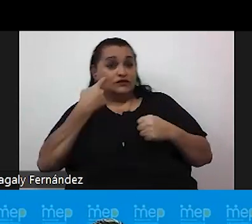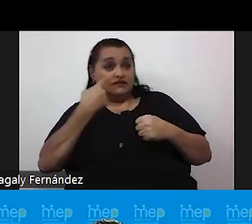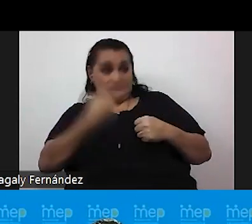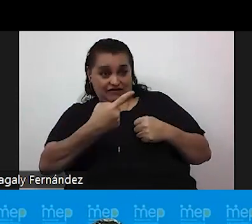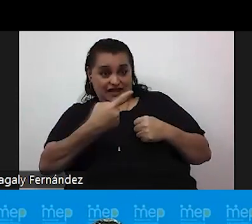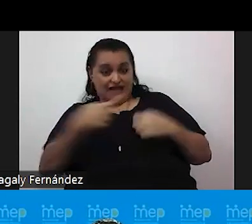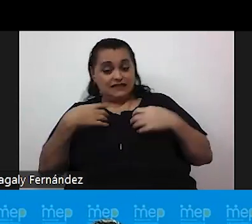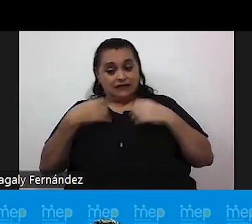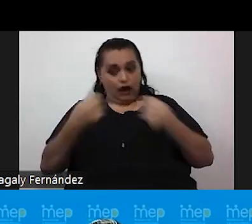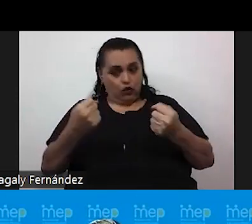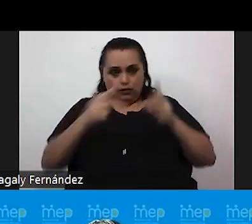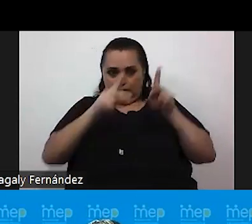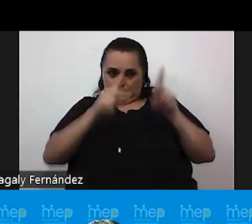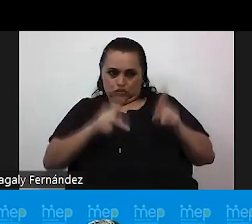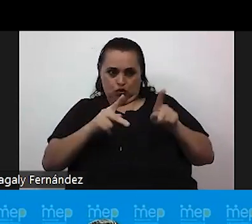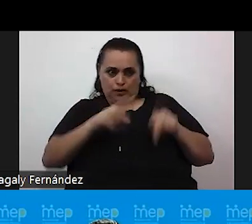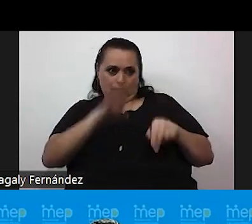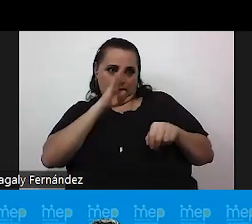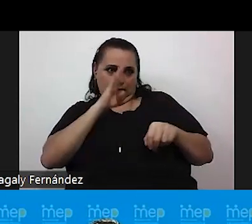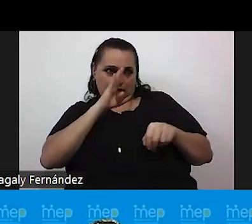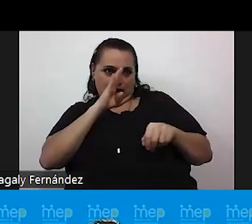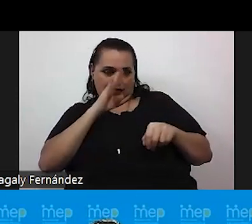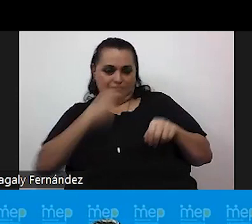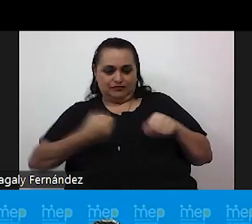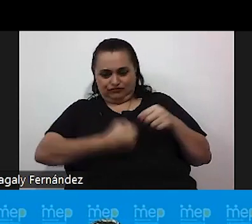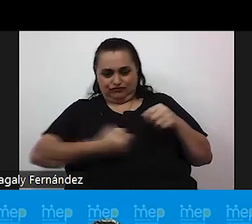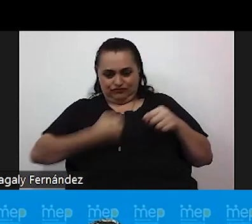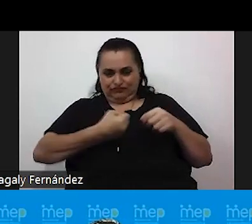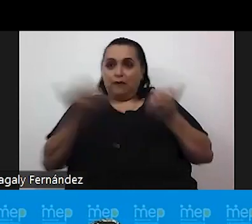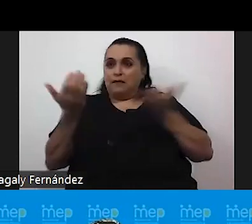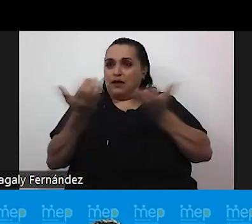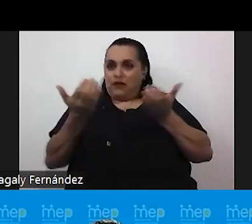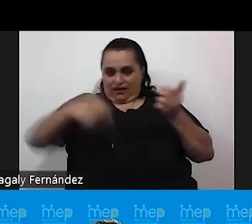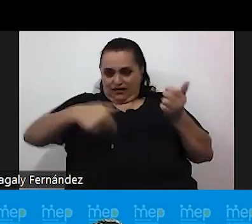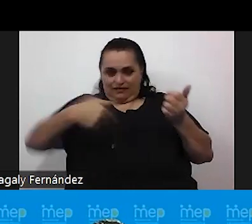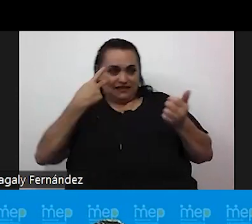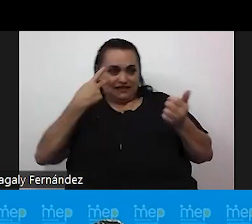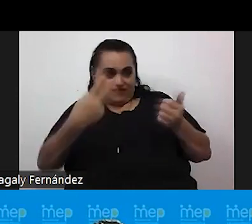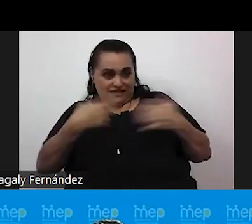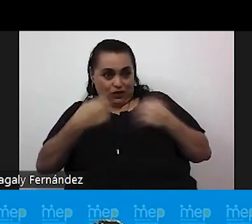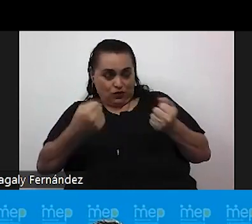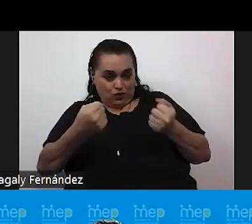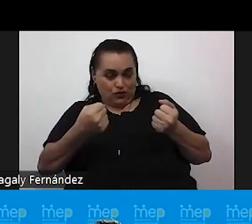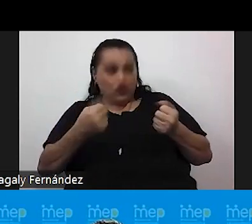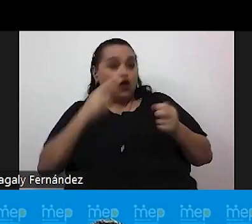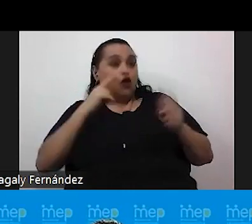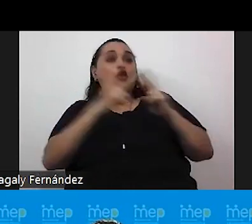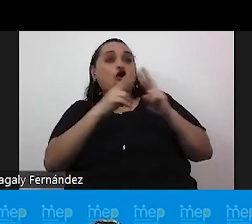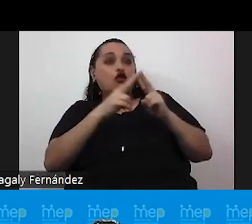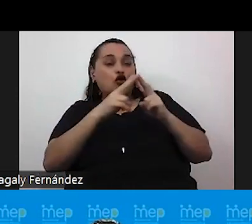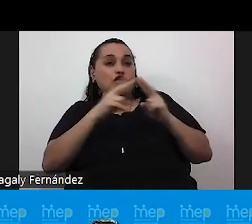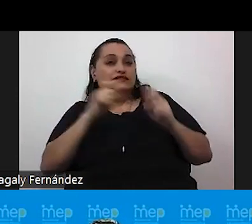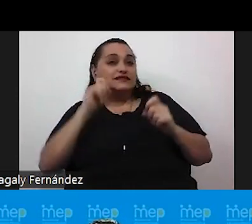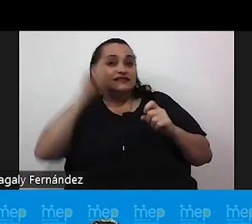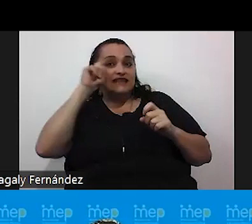salud de la persona que está en el vientre de su madre, muchas veces se hace este ejercicio para conocer el sexo del bebé.